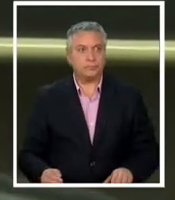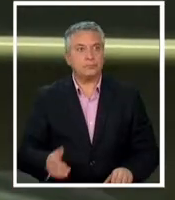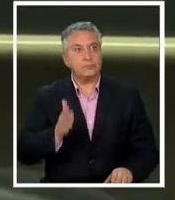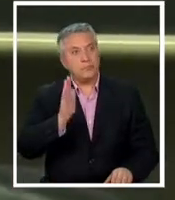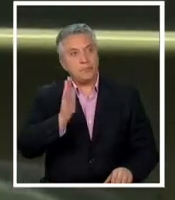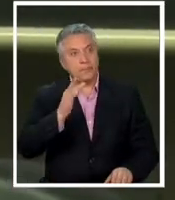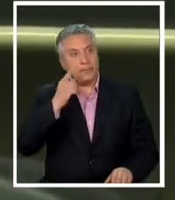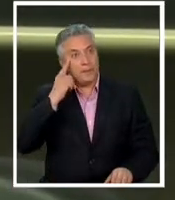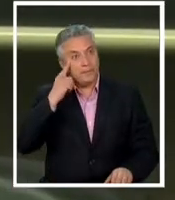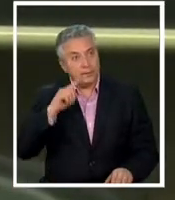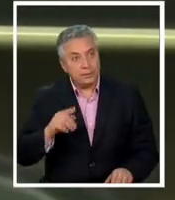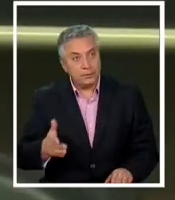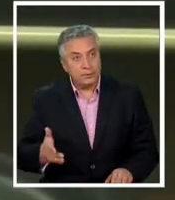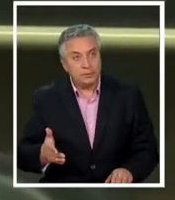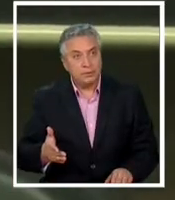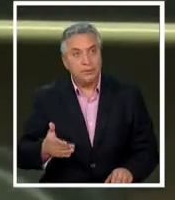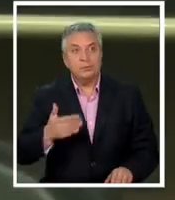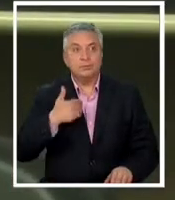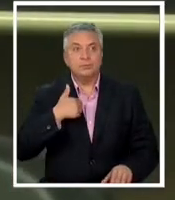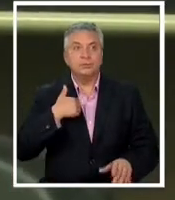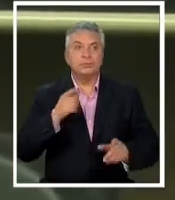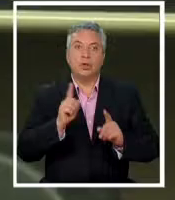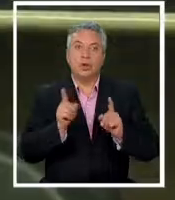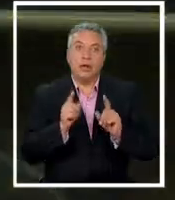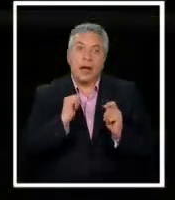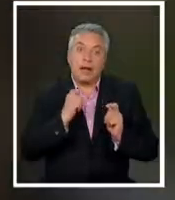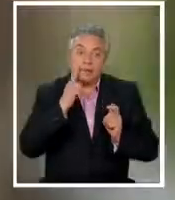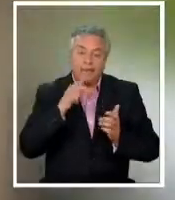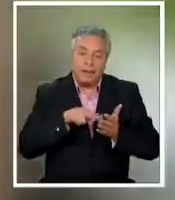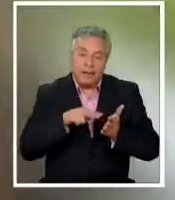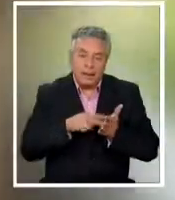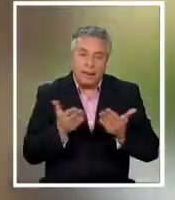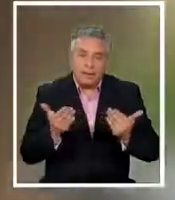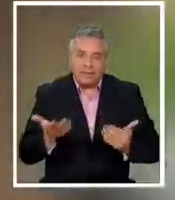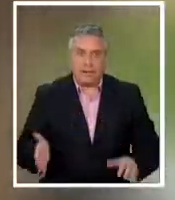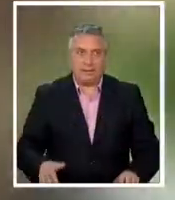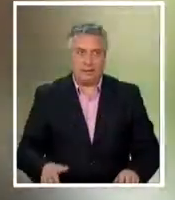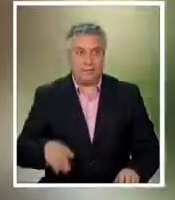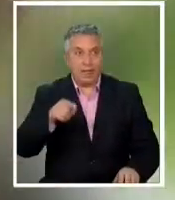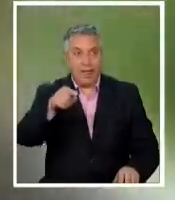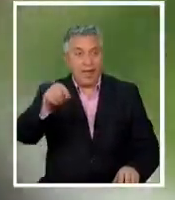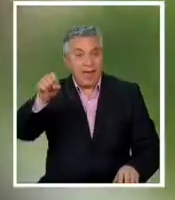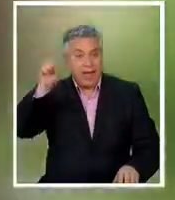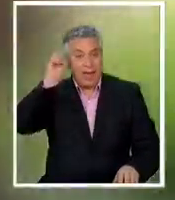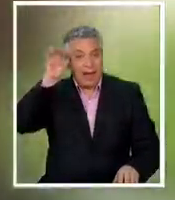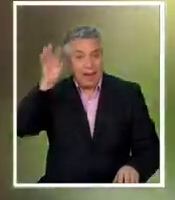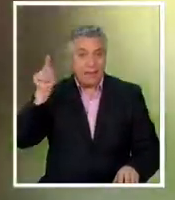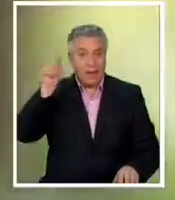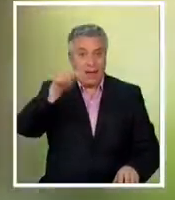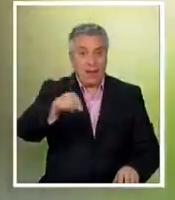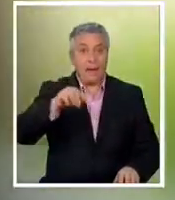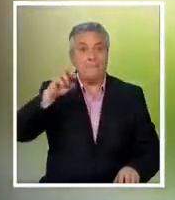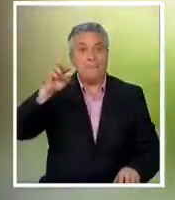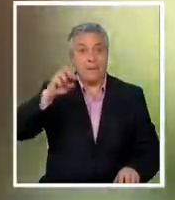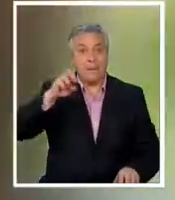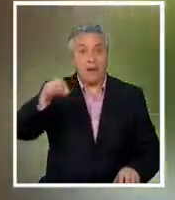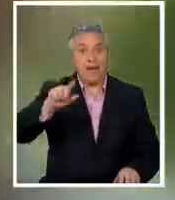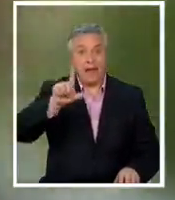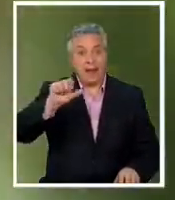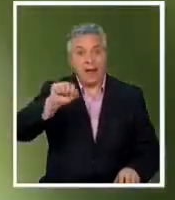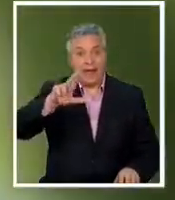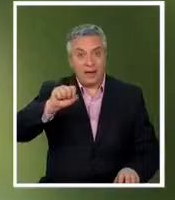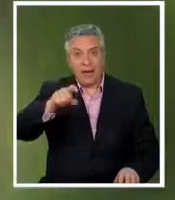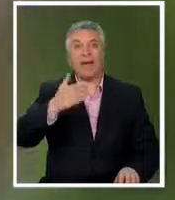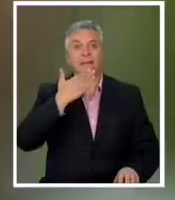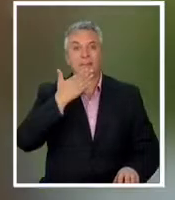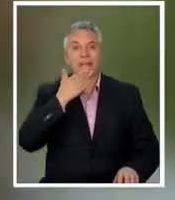no perdimos la esperanza desde la ciudad alemana de munich el padre de lara también envió un